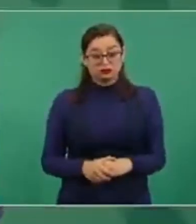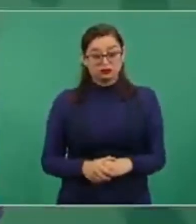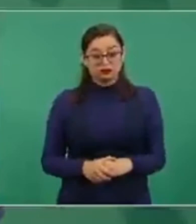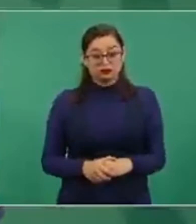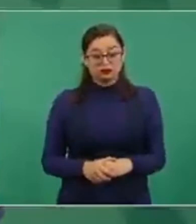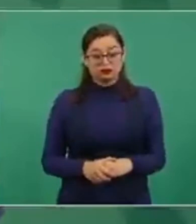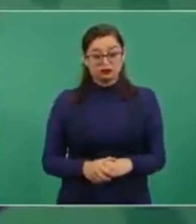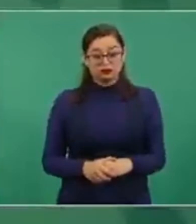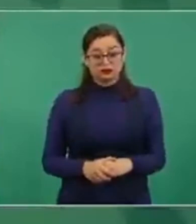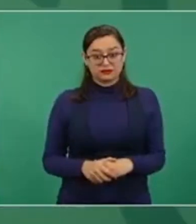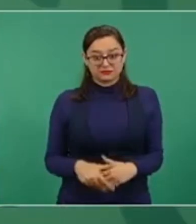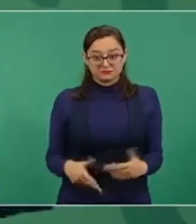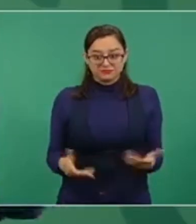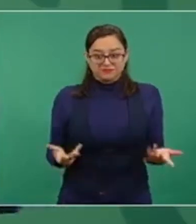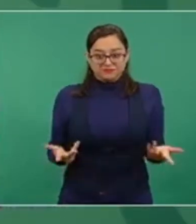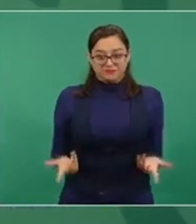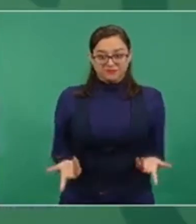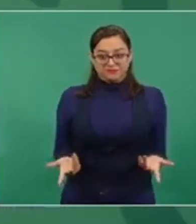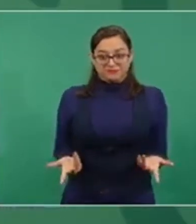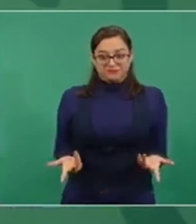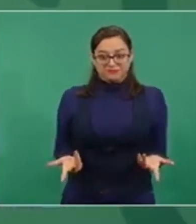¿Qué quisieran?